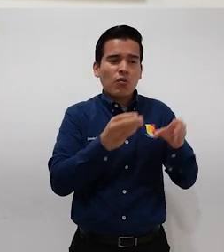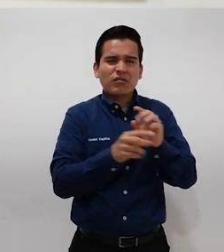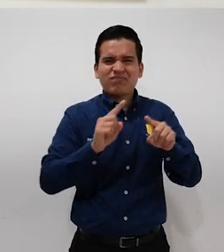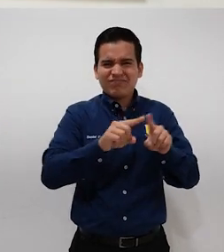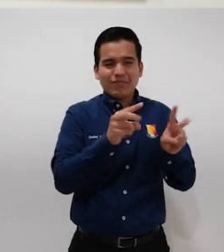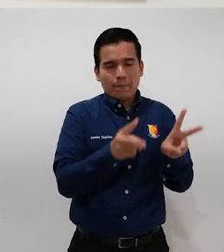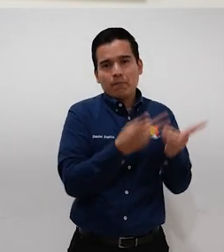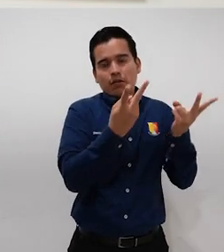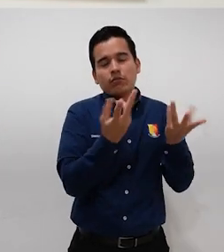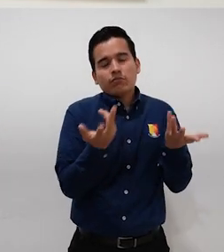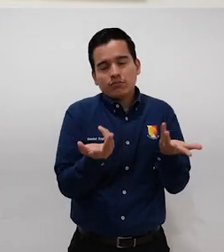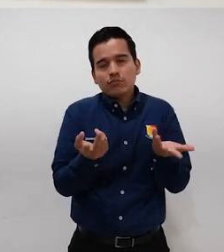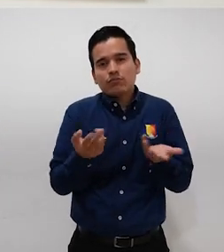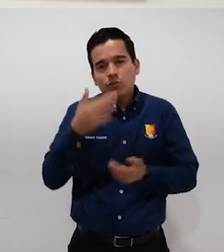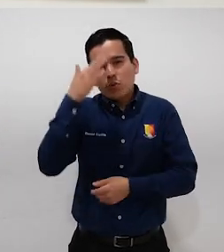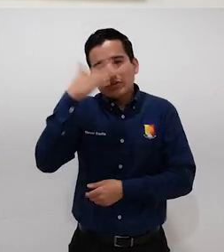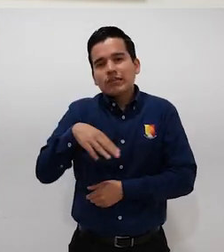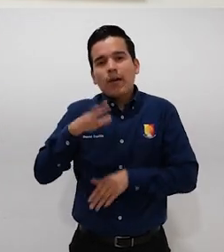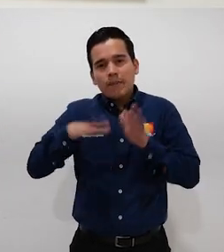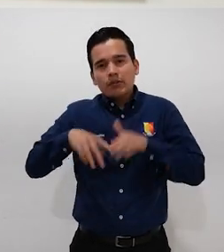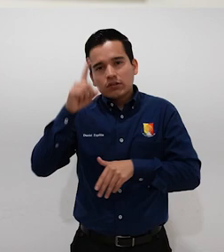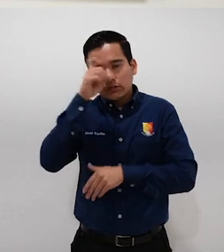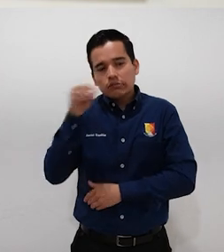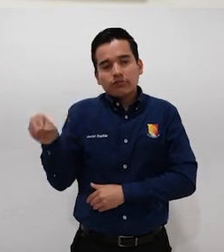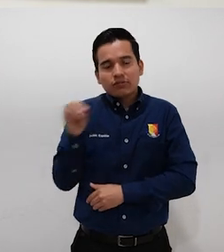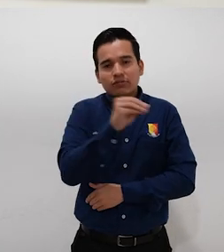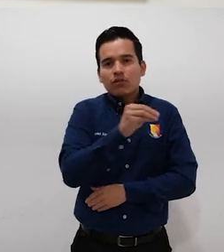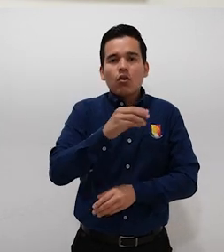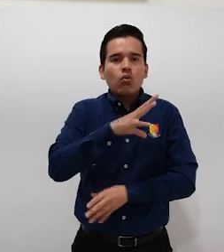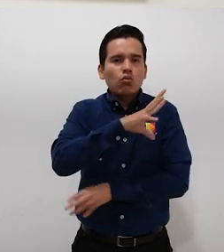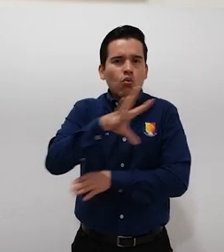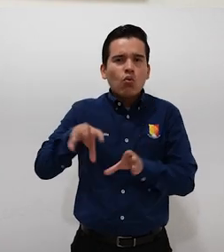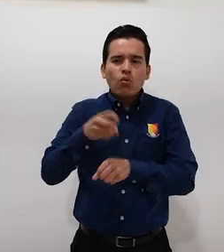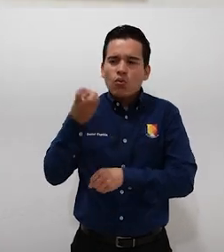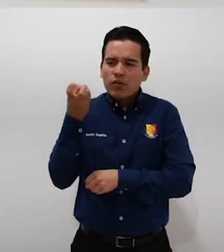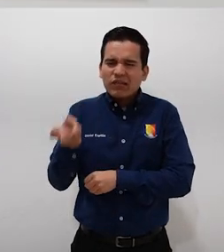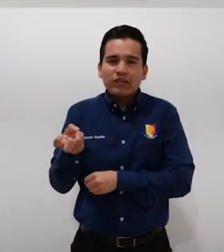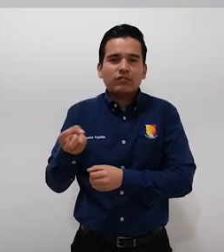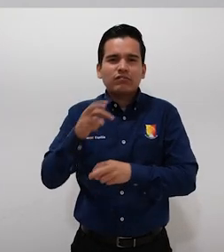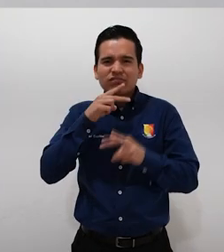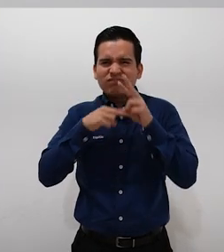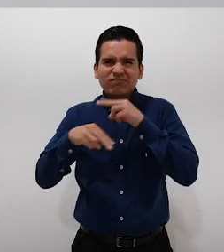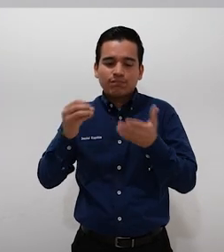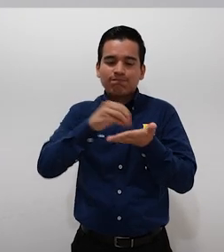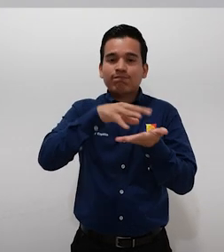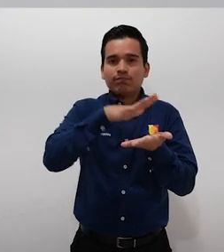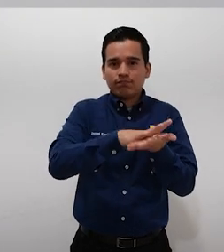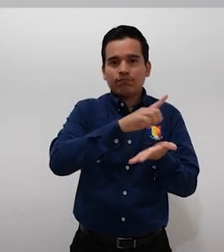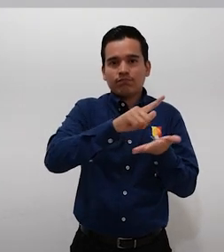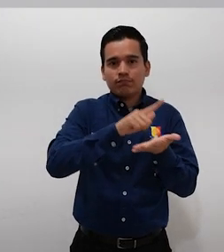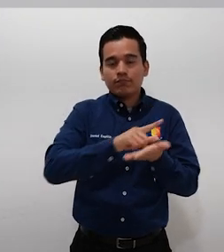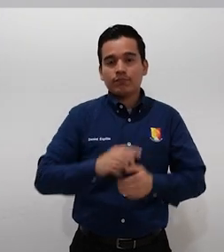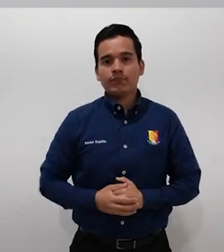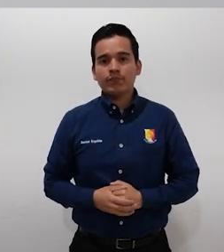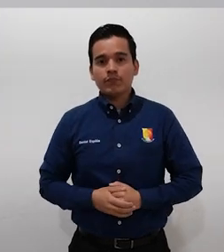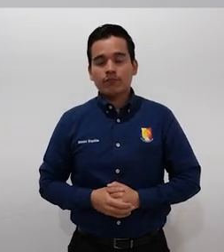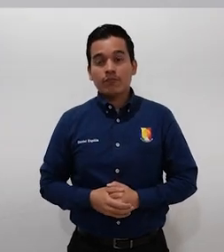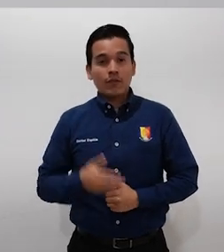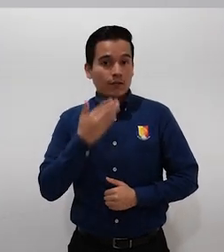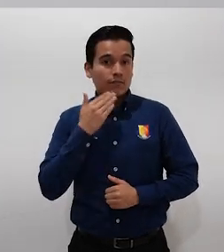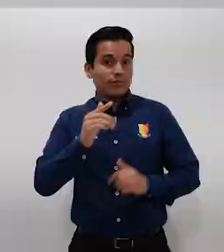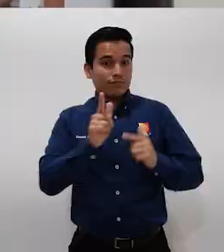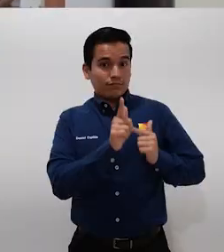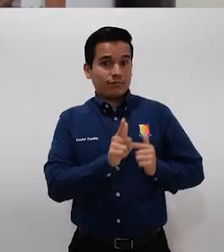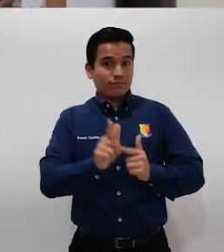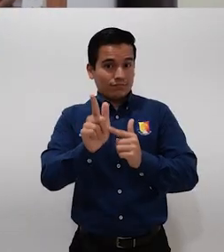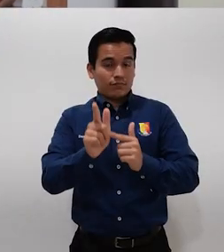ellos en la ley la pongan y pongan su punto de vista. Y continuamos en agenda legislativa, ahora